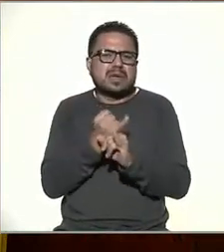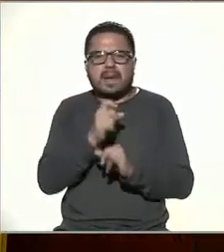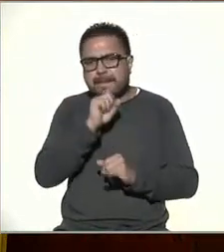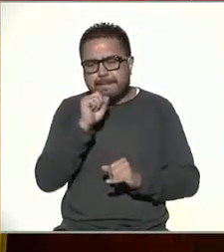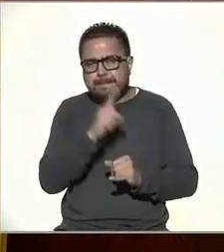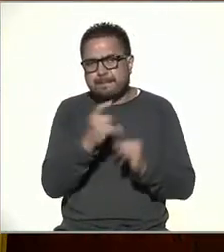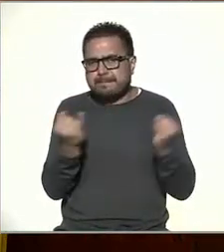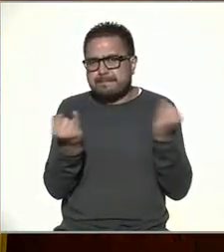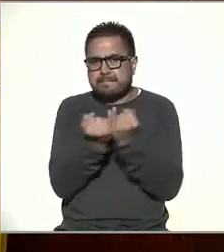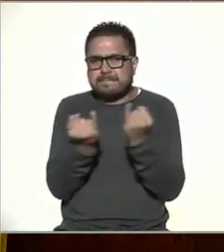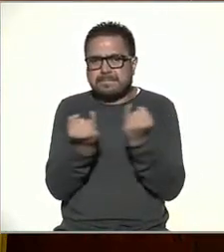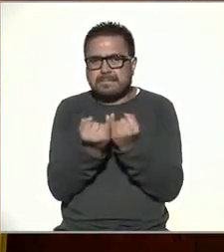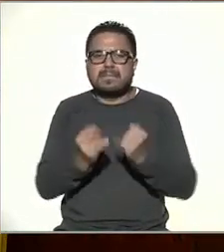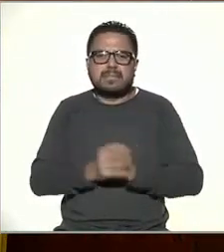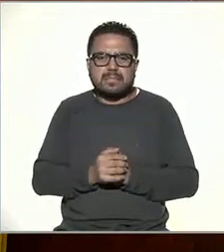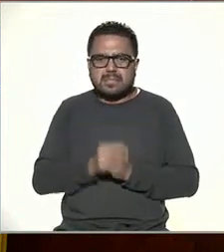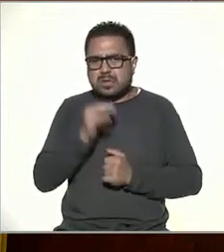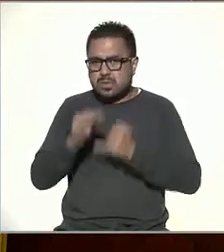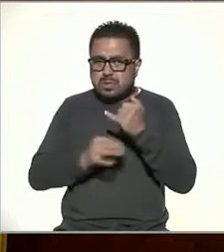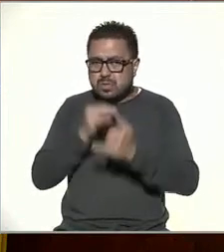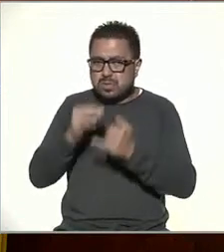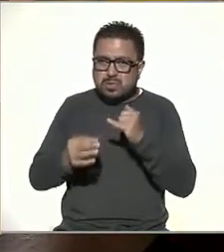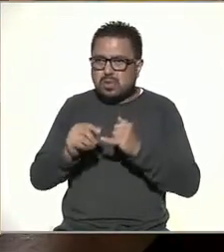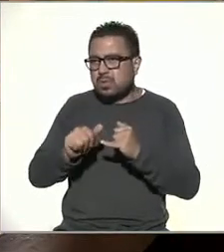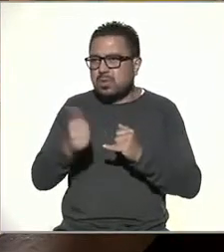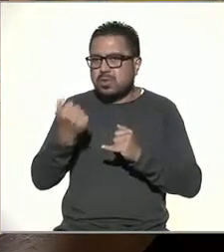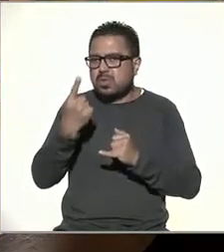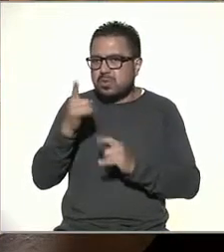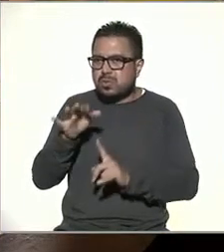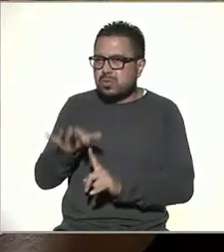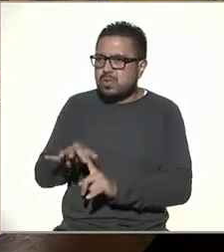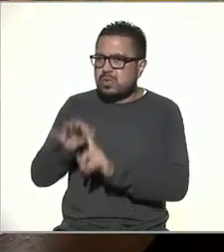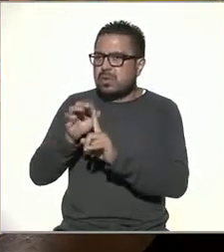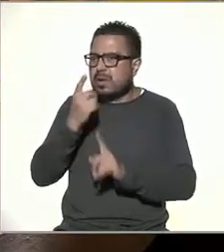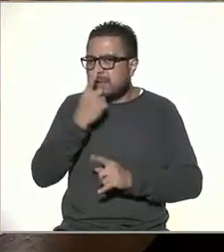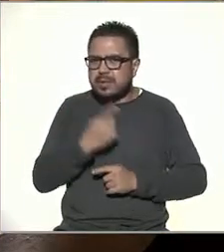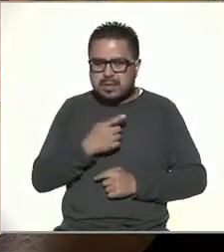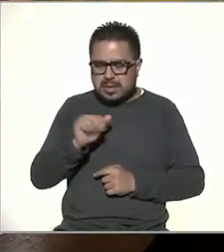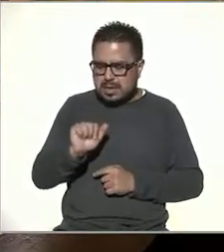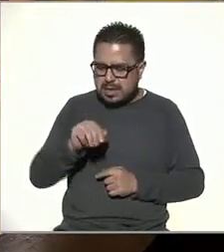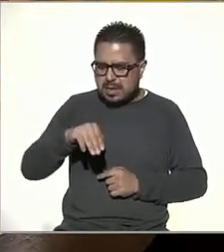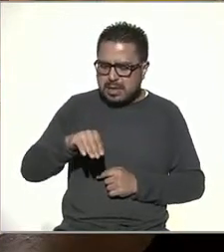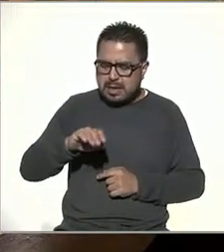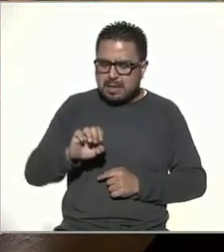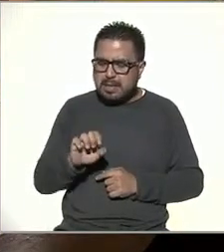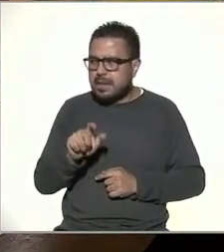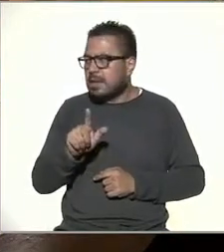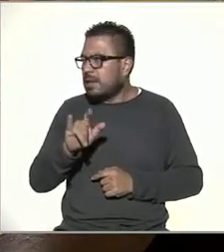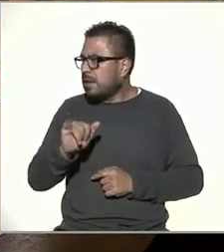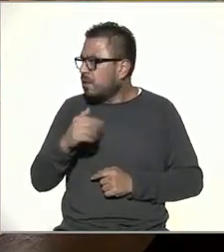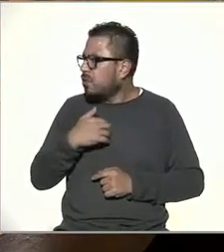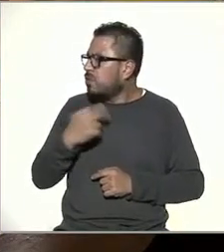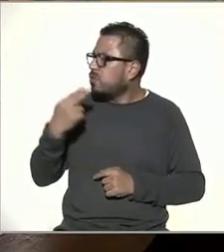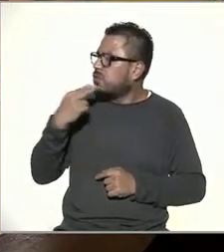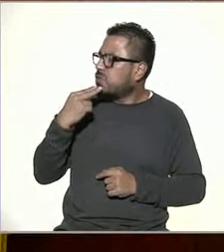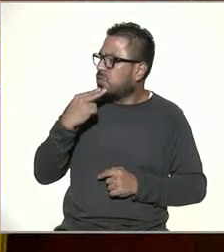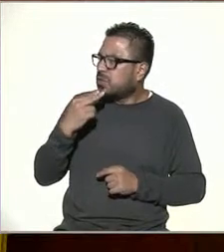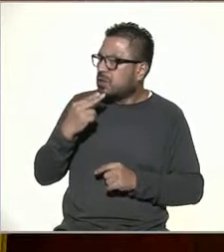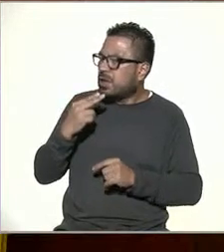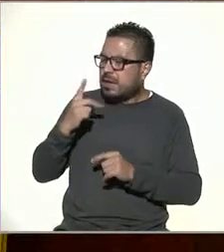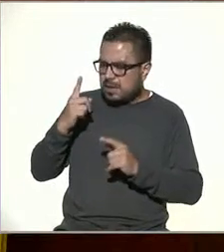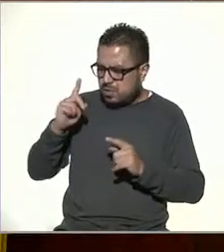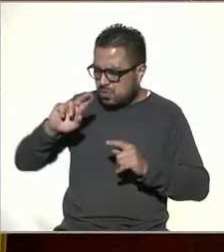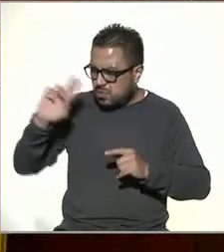y por último acá tenemos uno donde nos dice Amelia Hernández utilizo fuentes de la UNAM para mis